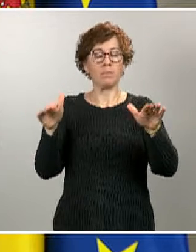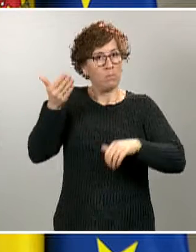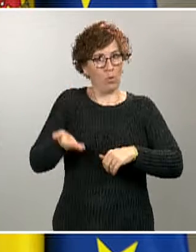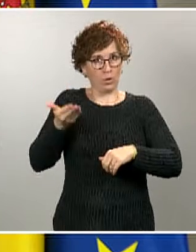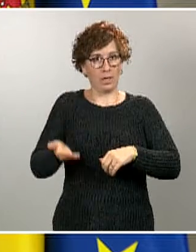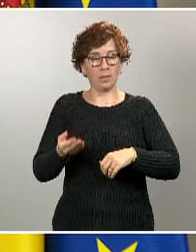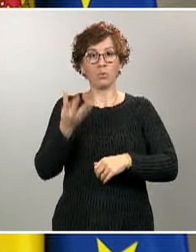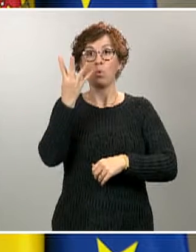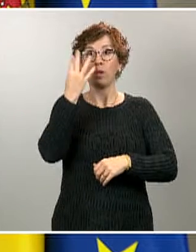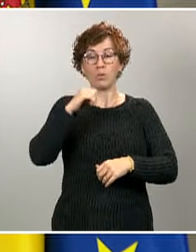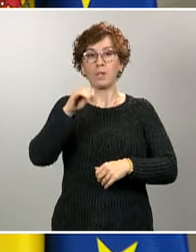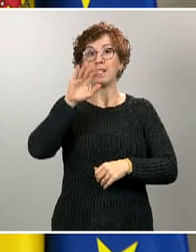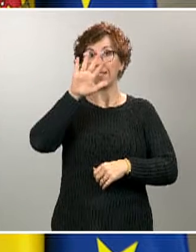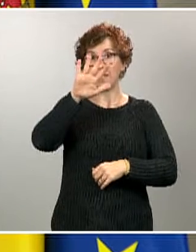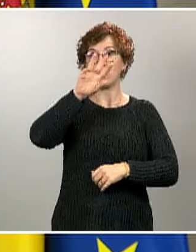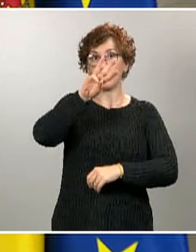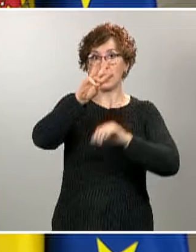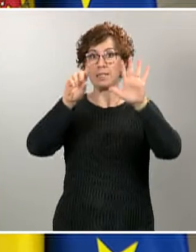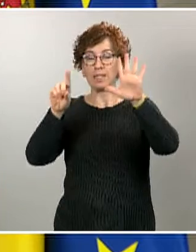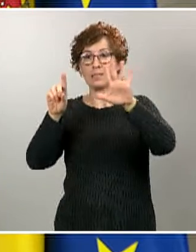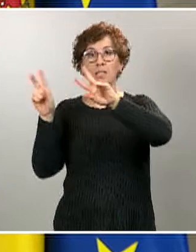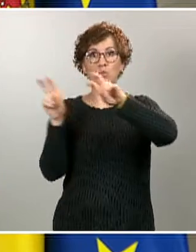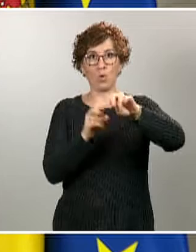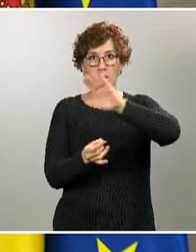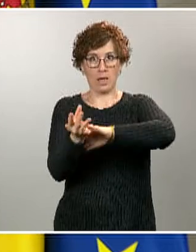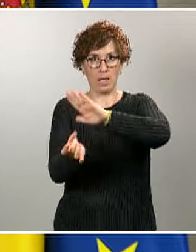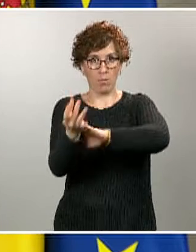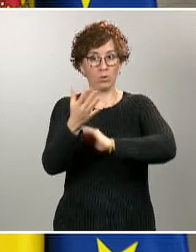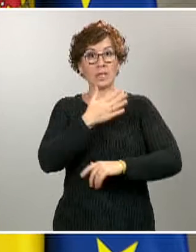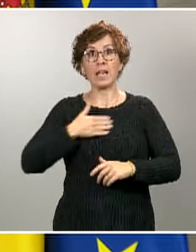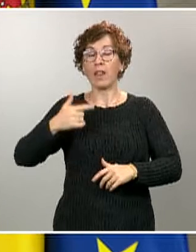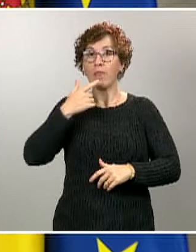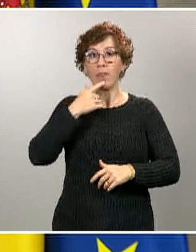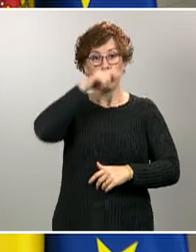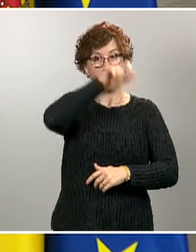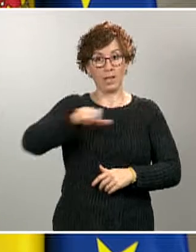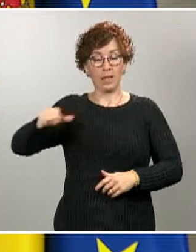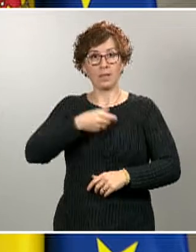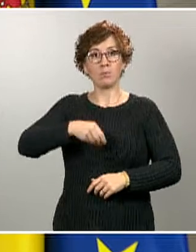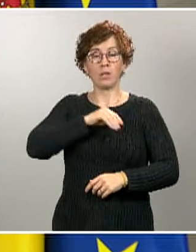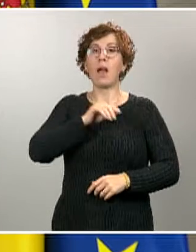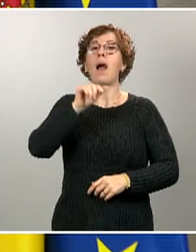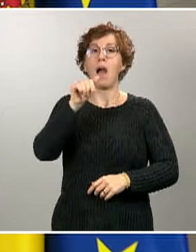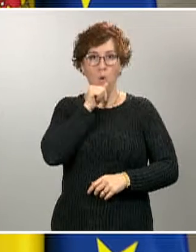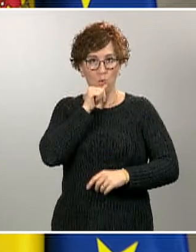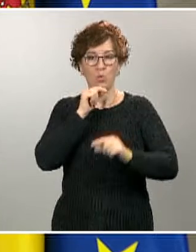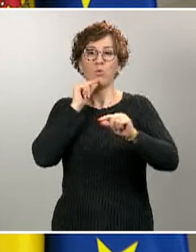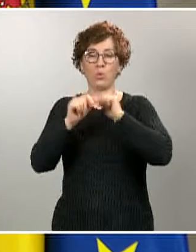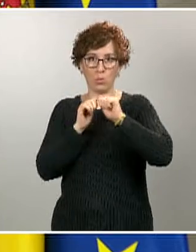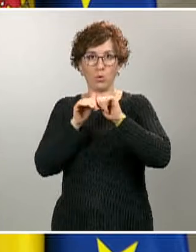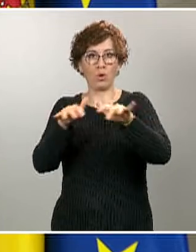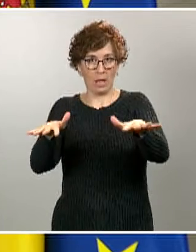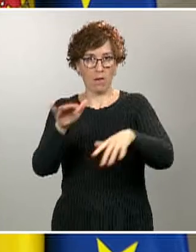nuevos casos. Sigue habiendo contagio entre los españoles y, por eso, tal como les ha explicado la ministra portavoz y